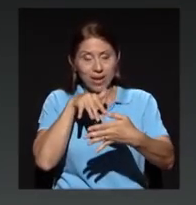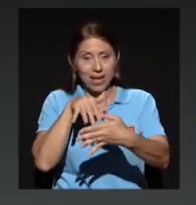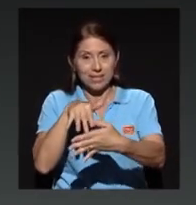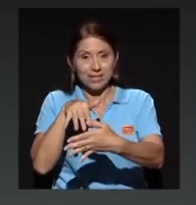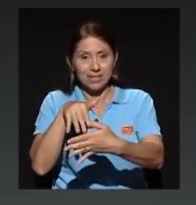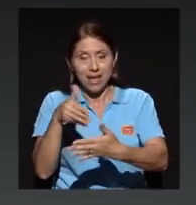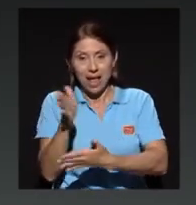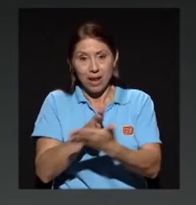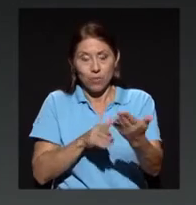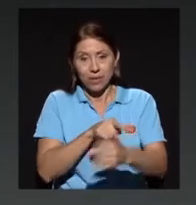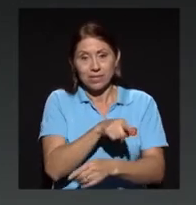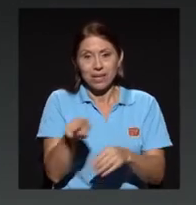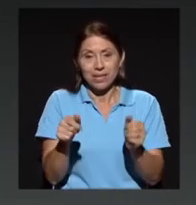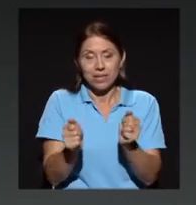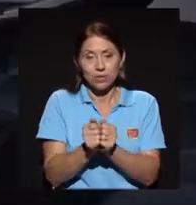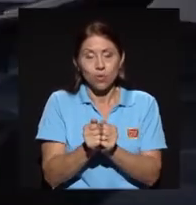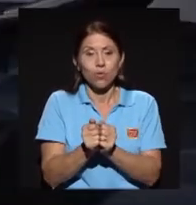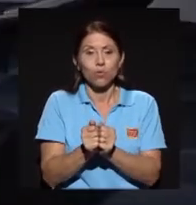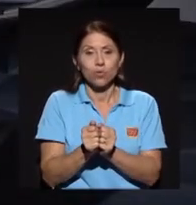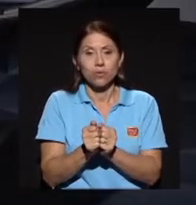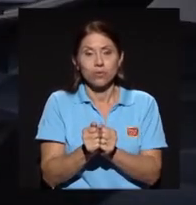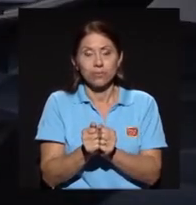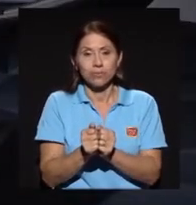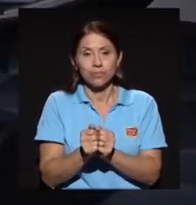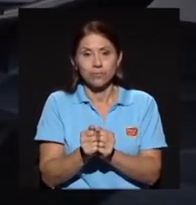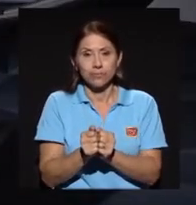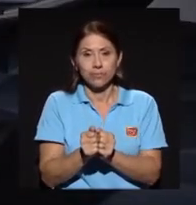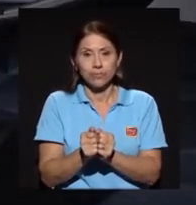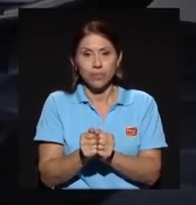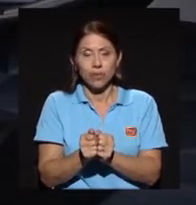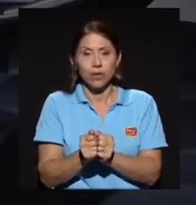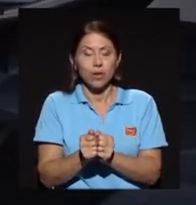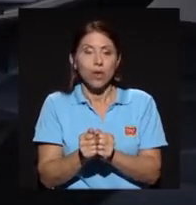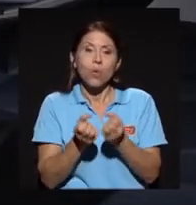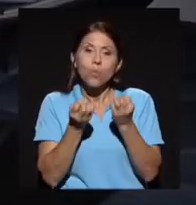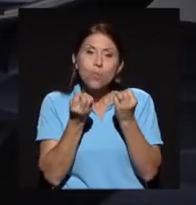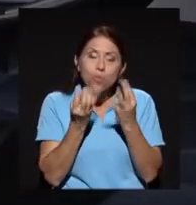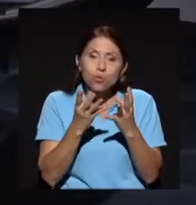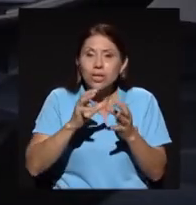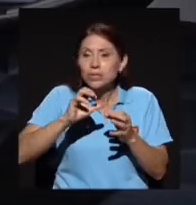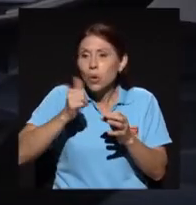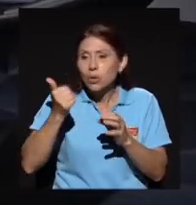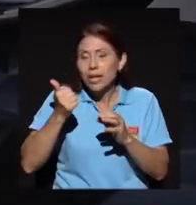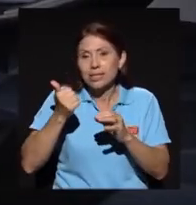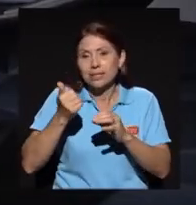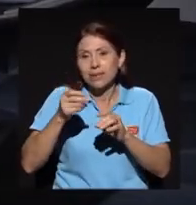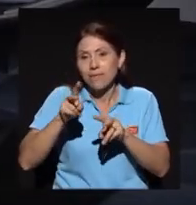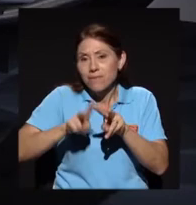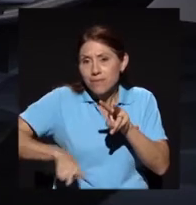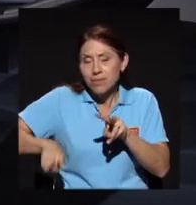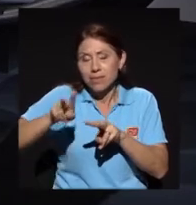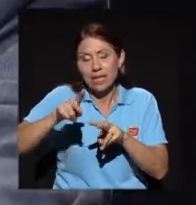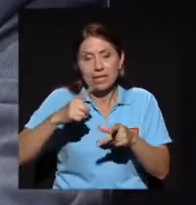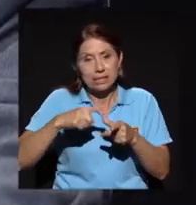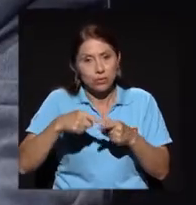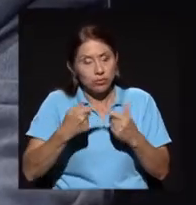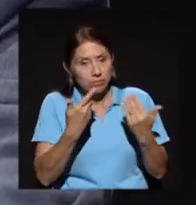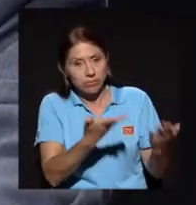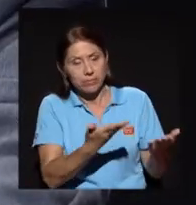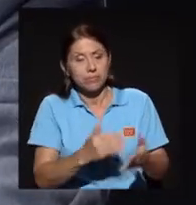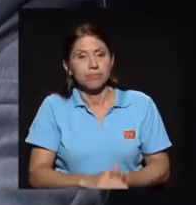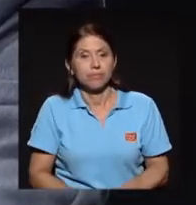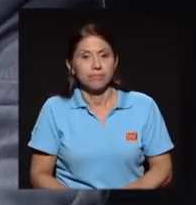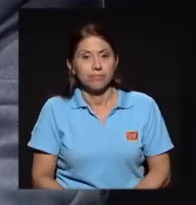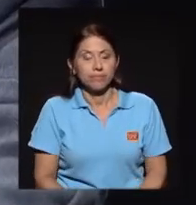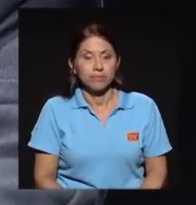muchas ramas, de manera que no le robo más tiempo. Bueno,